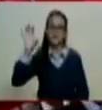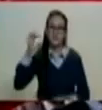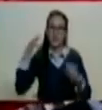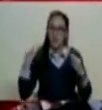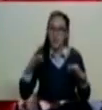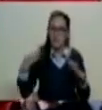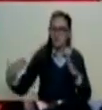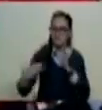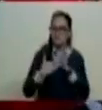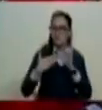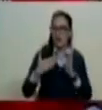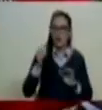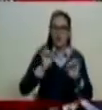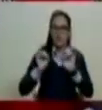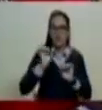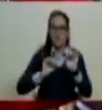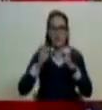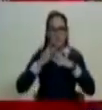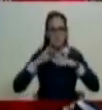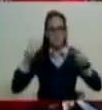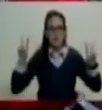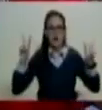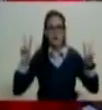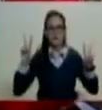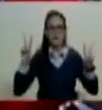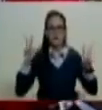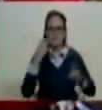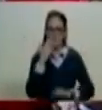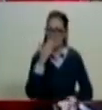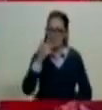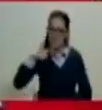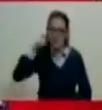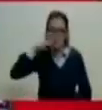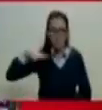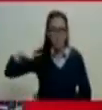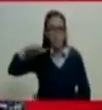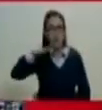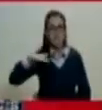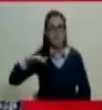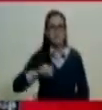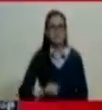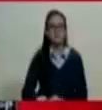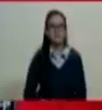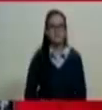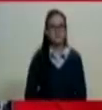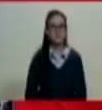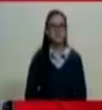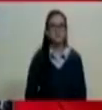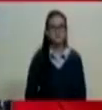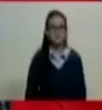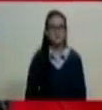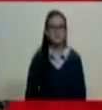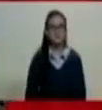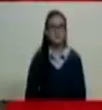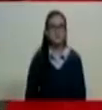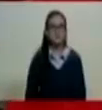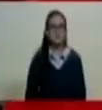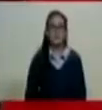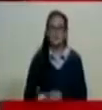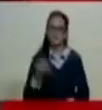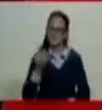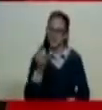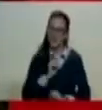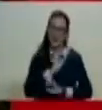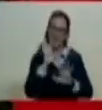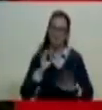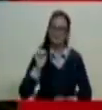o amenaza, juro defender la paz frente a este cuerpo soberanísimo y plenipotencial. Si así lo hiciera, como estamos seguros